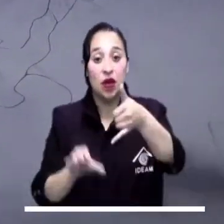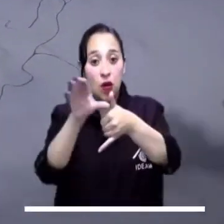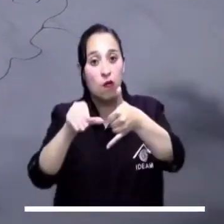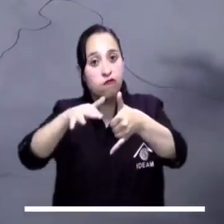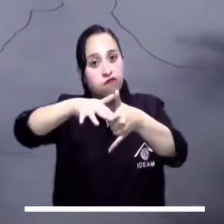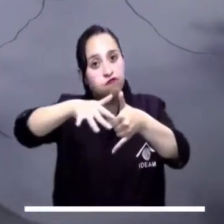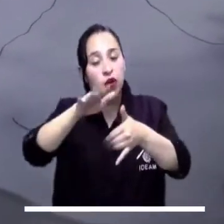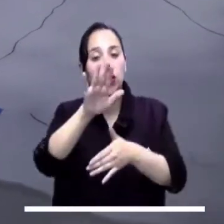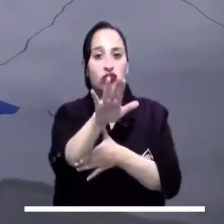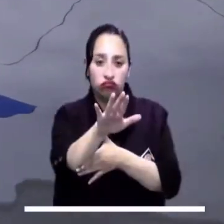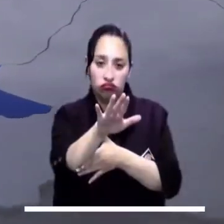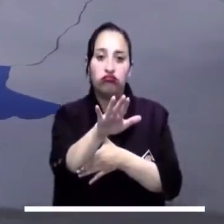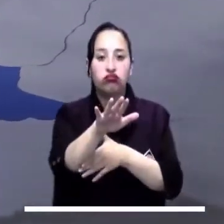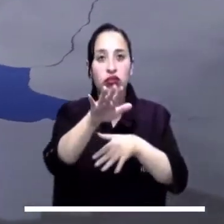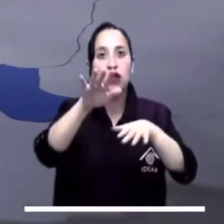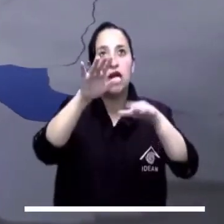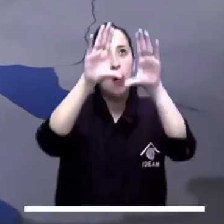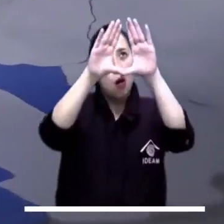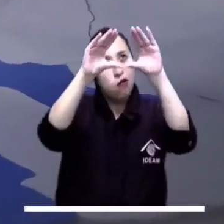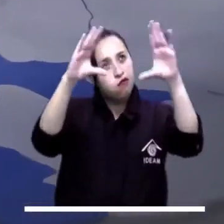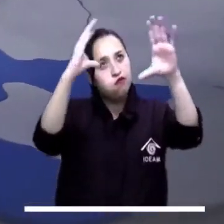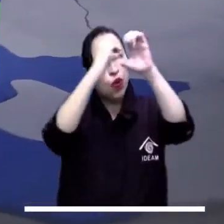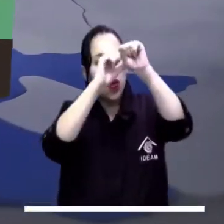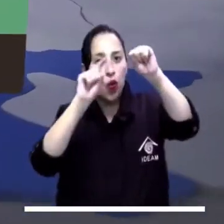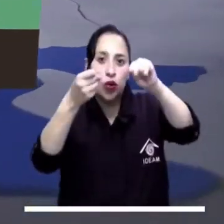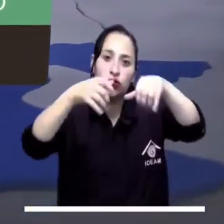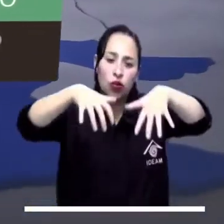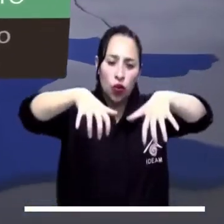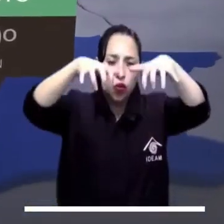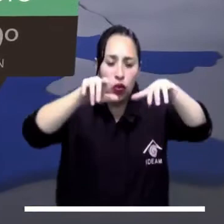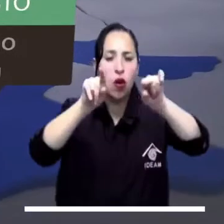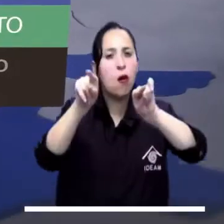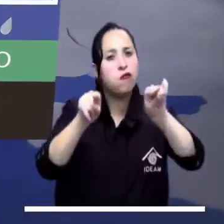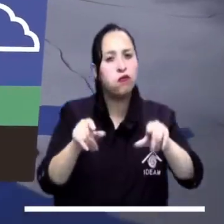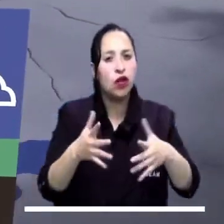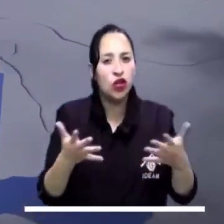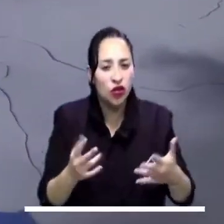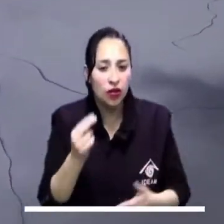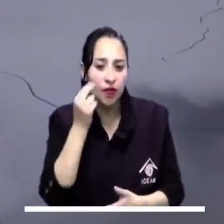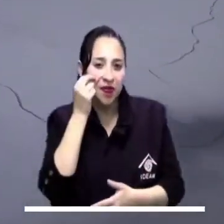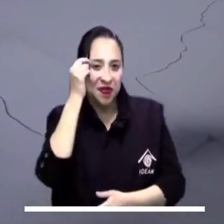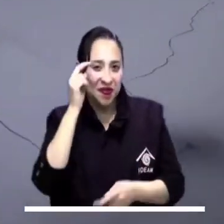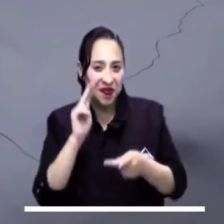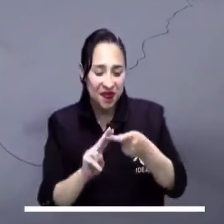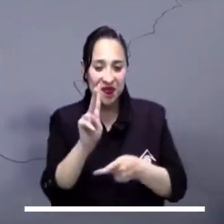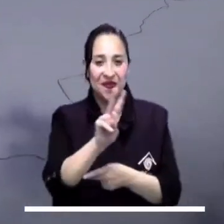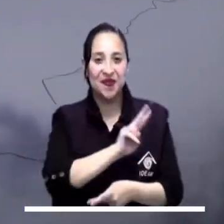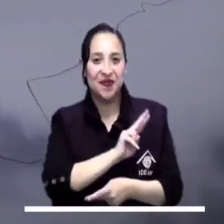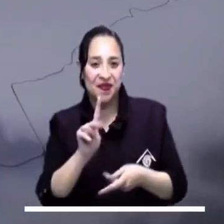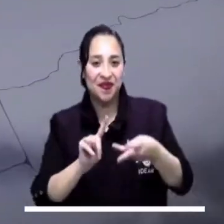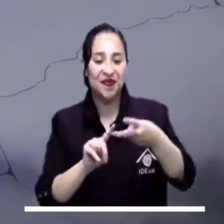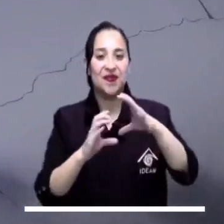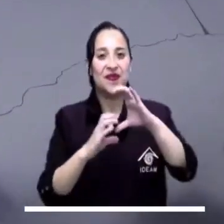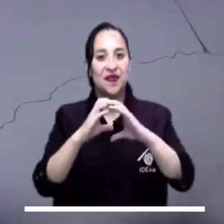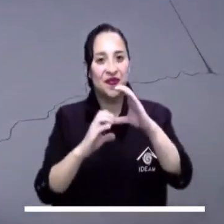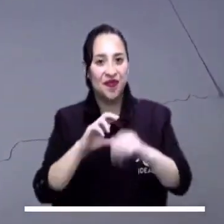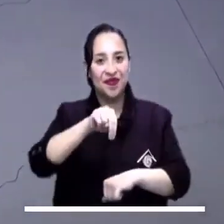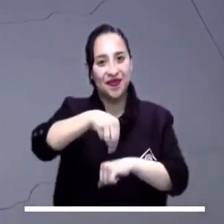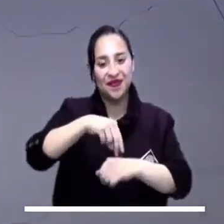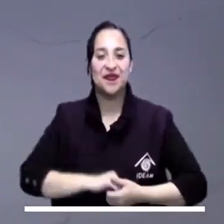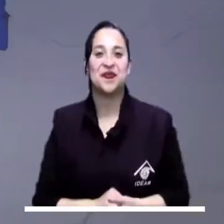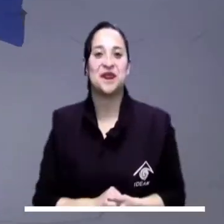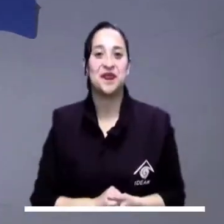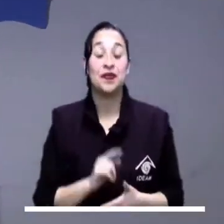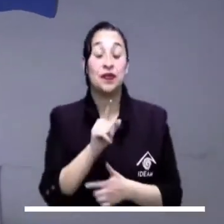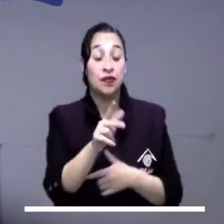zonas del litoral pacífico el cielo lucirá nublado y lluvias intermitentes sobrevolarán el oriente del Chocó, centro del Valle, Cauca y centro de